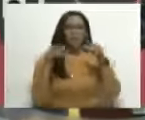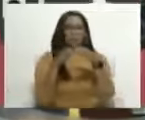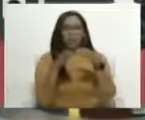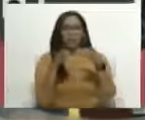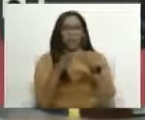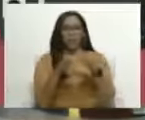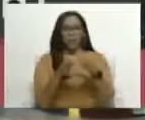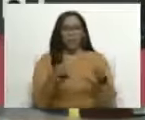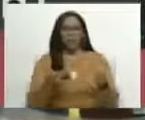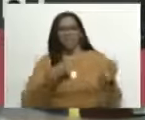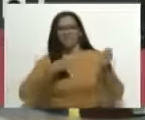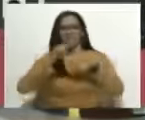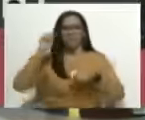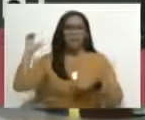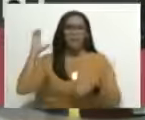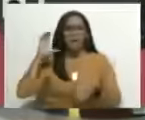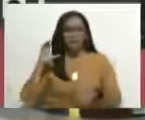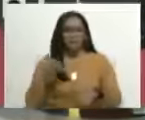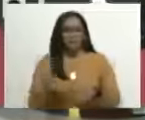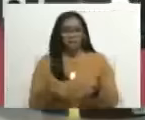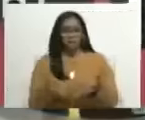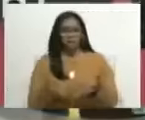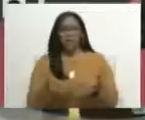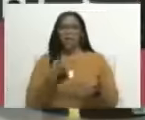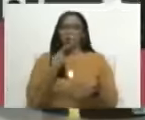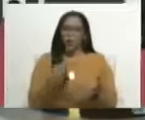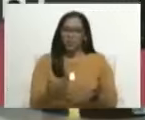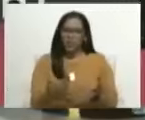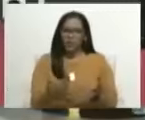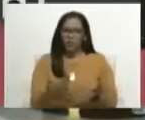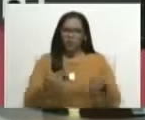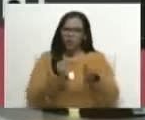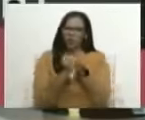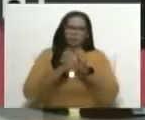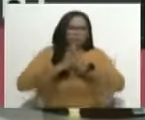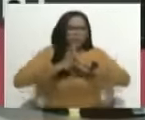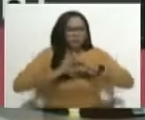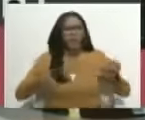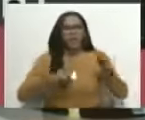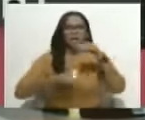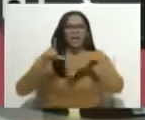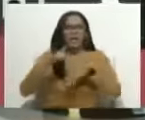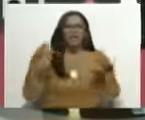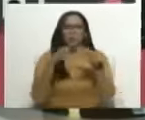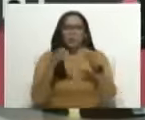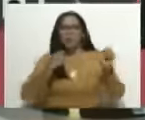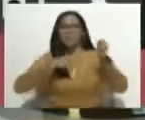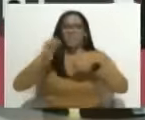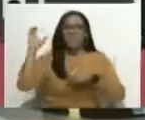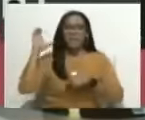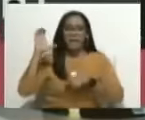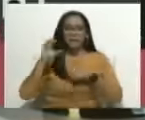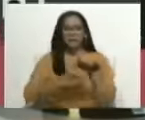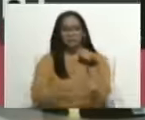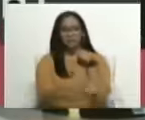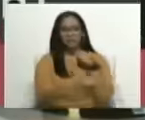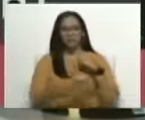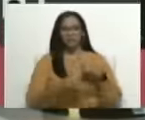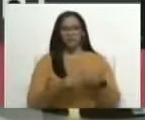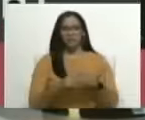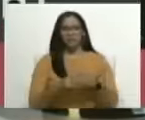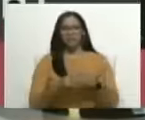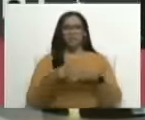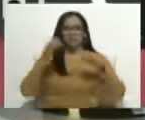vendepatria. Son un sector vendepatria. Lo digo con todas las letras. Es un sector vendepatria. Y sale Luis